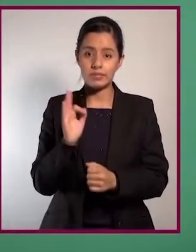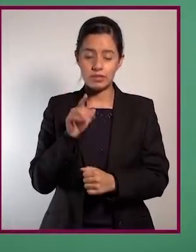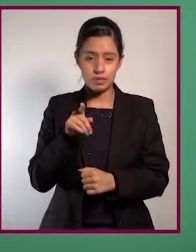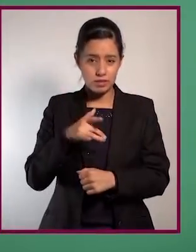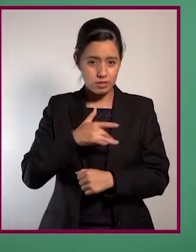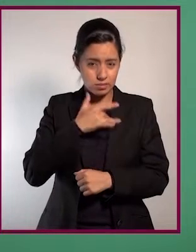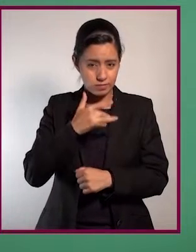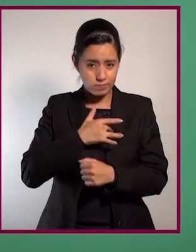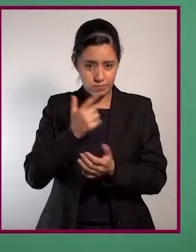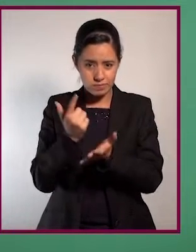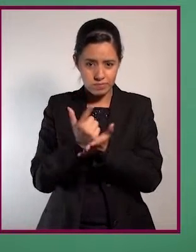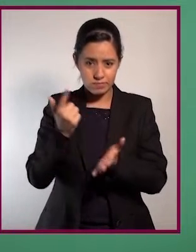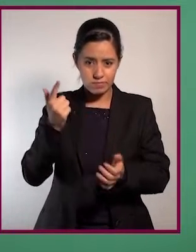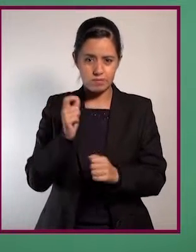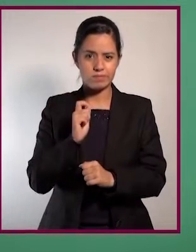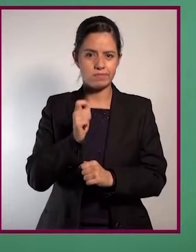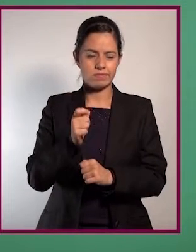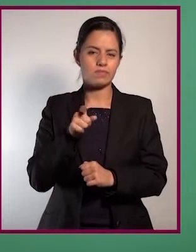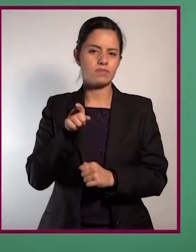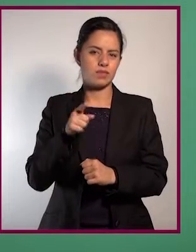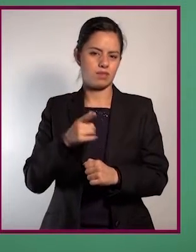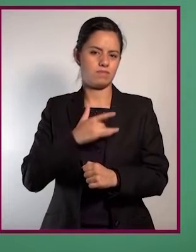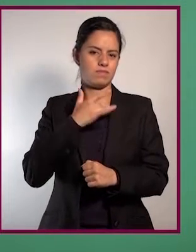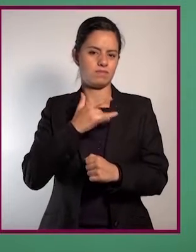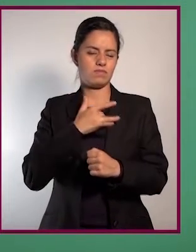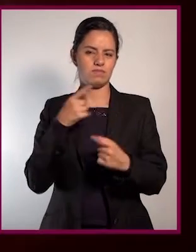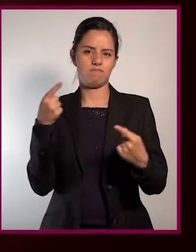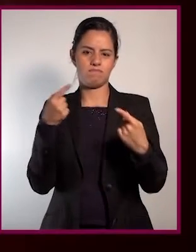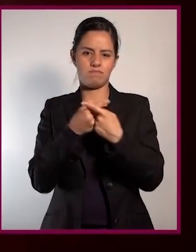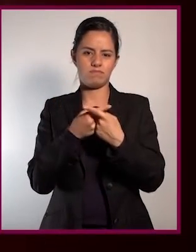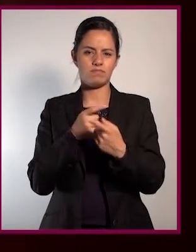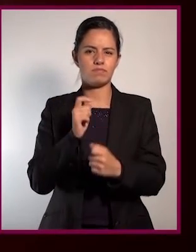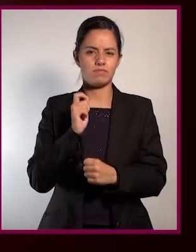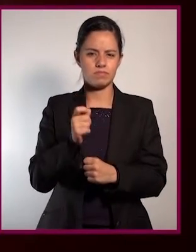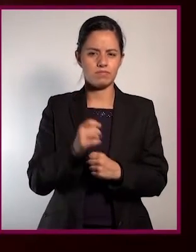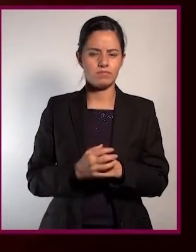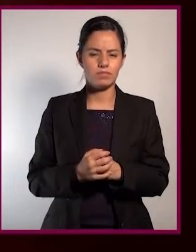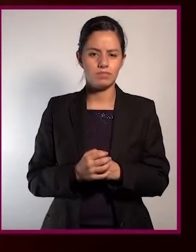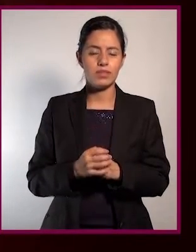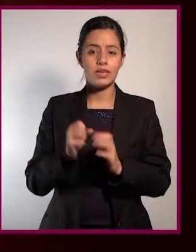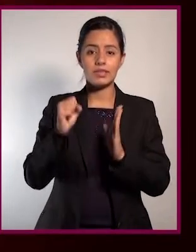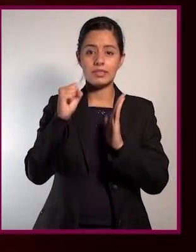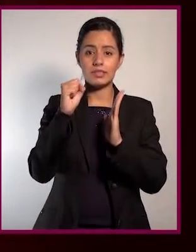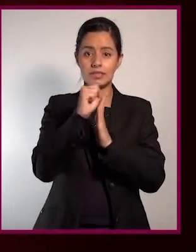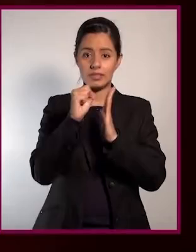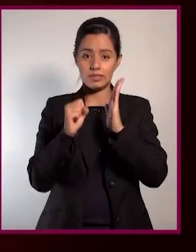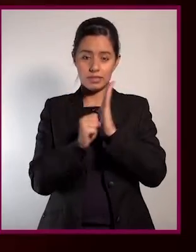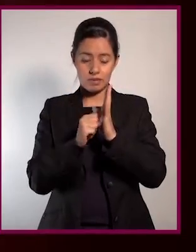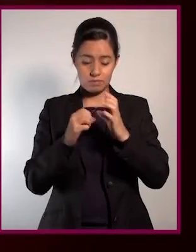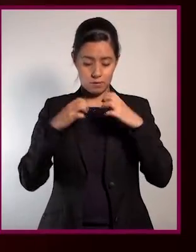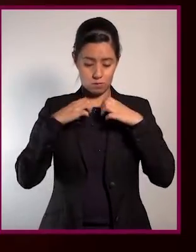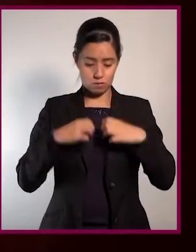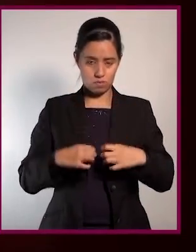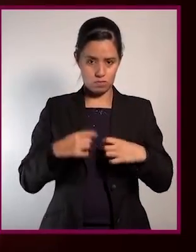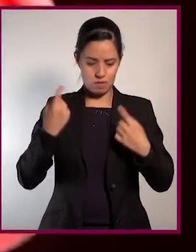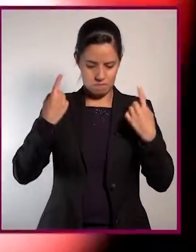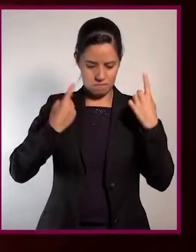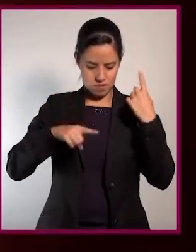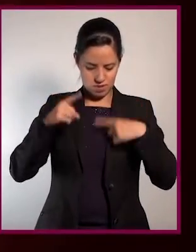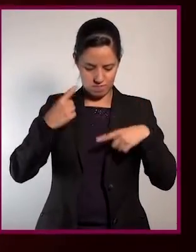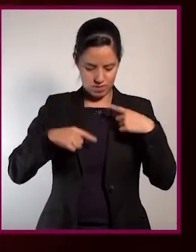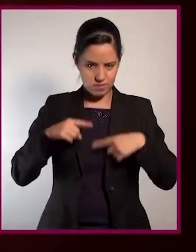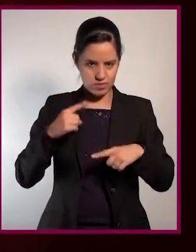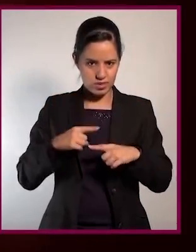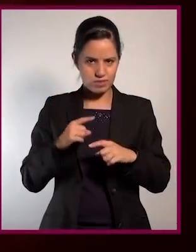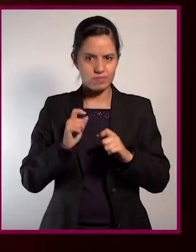Si es así, se trata de una reacción anafiláctica. La anafilaxia es una reacción en la que el sistema inmune